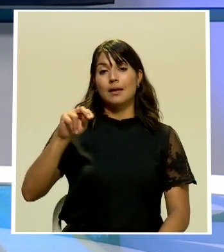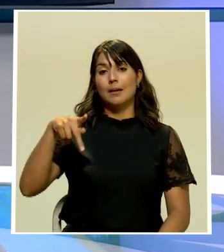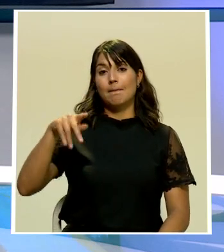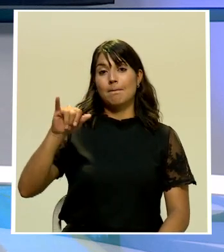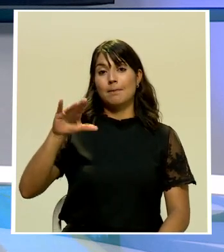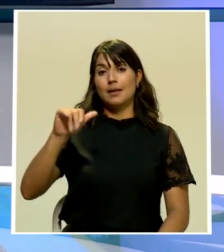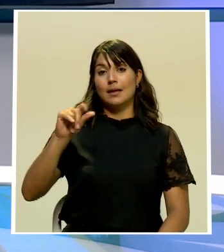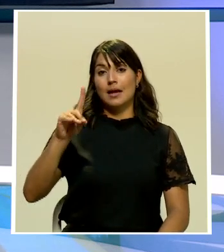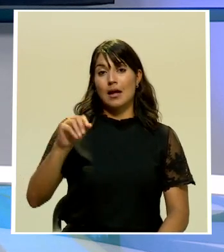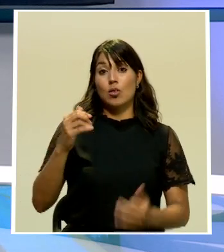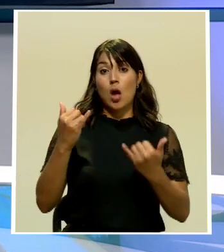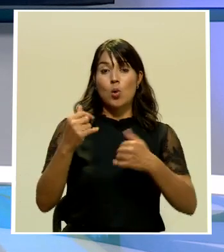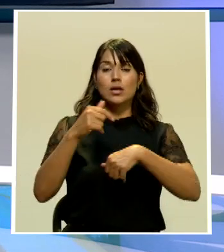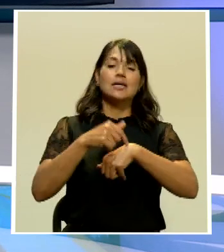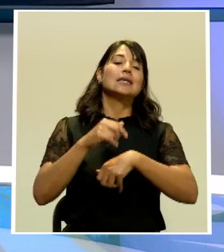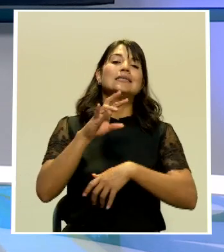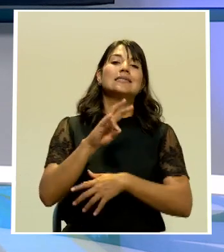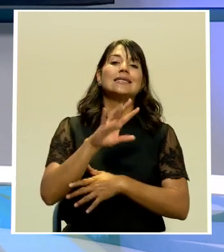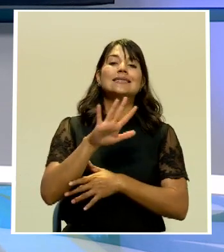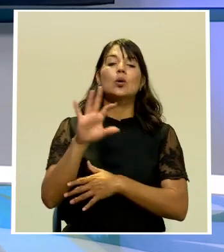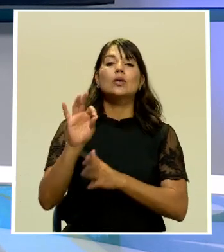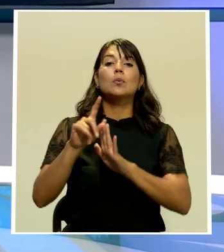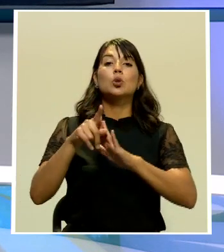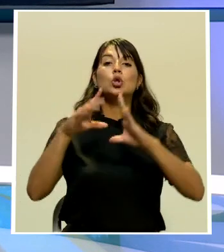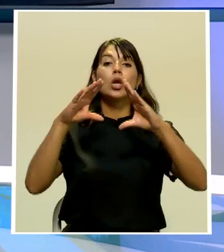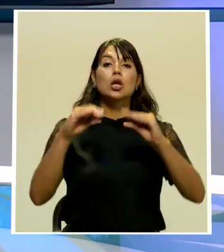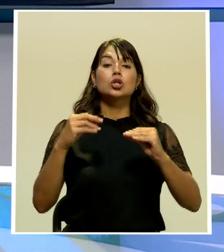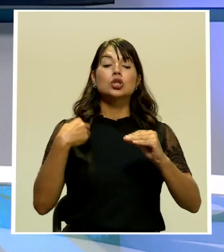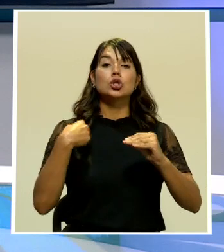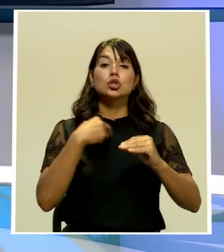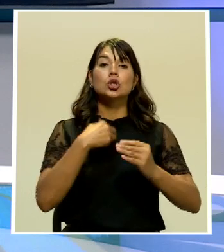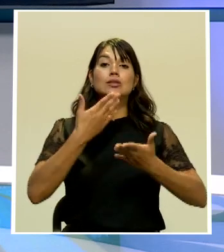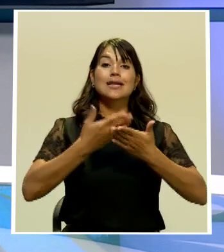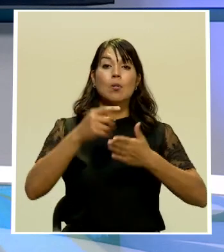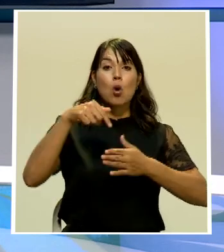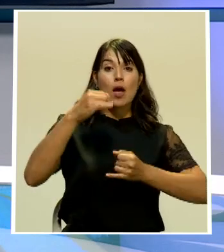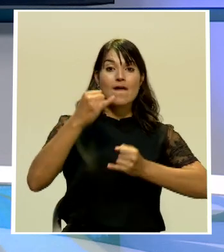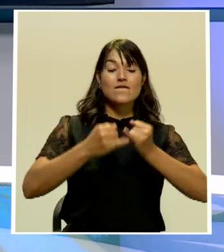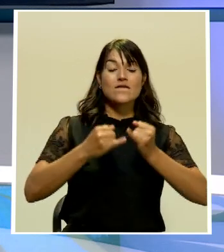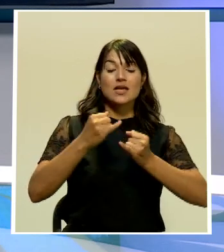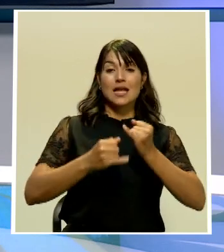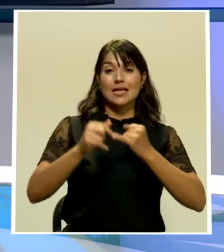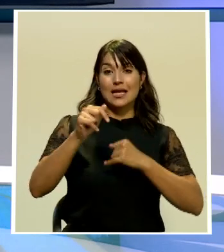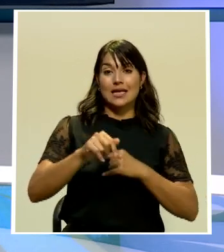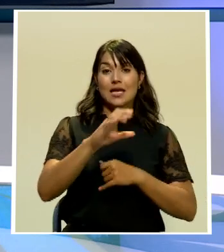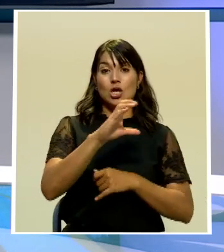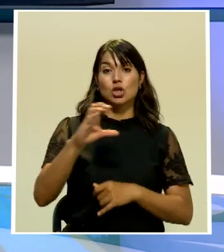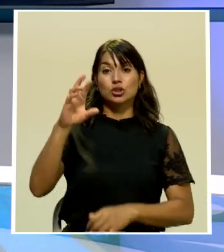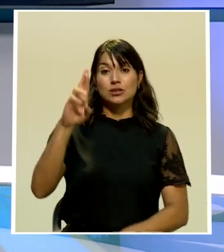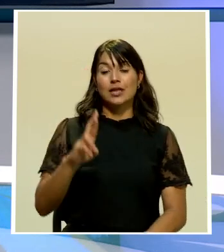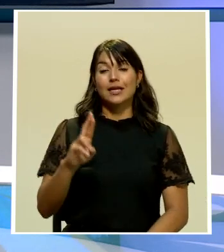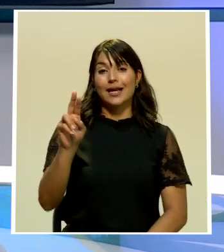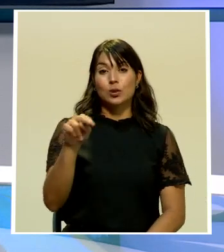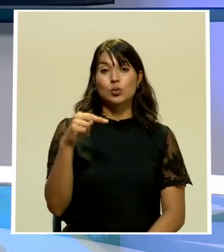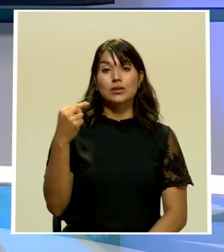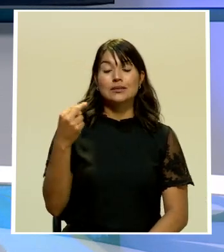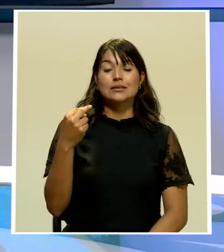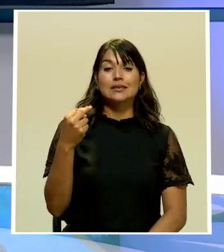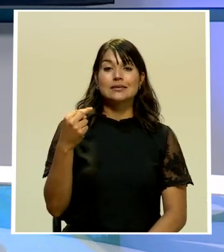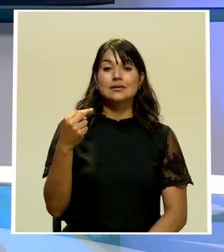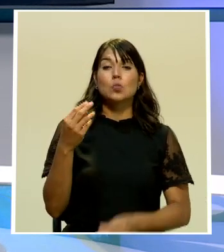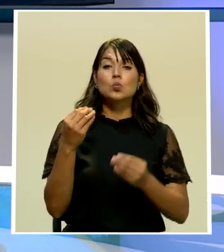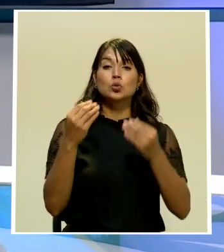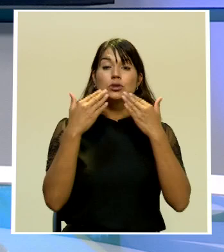Y a las 7 de la noche, con 59 minutos, llegamos por hoy al final de esta edición estelar de Costa Rica Noticias.